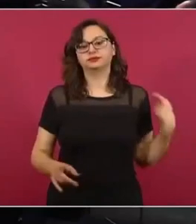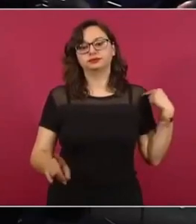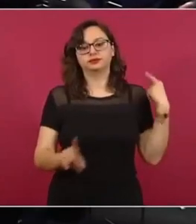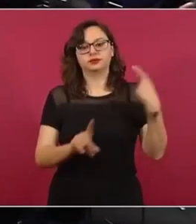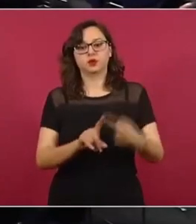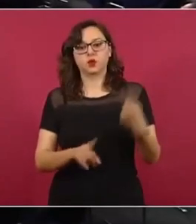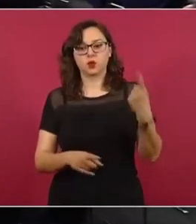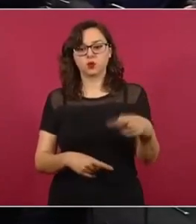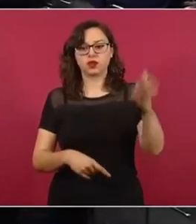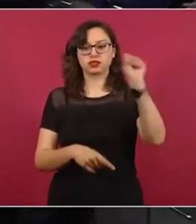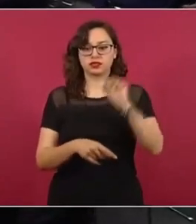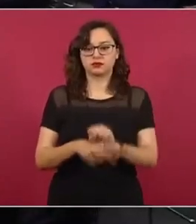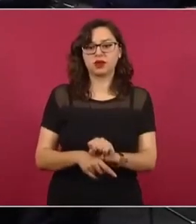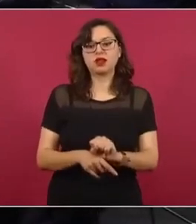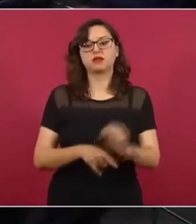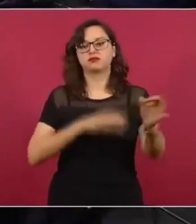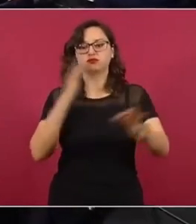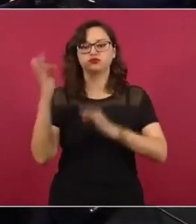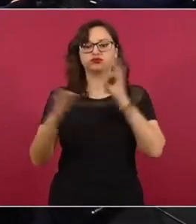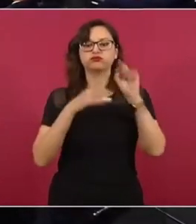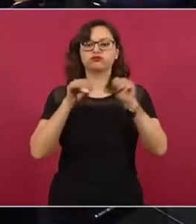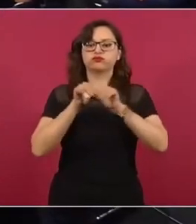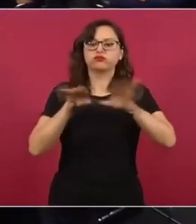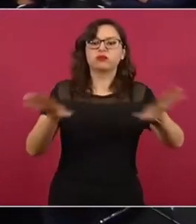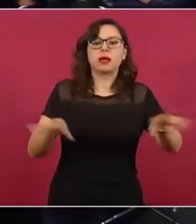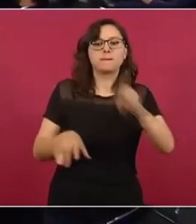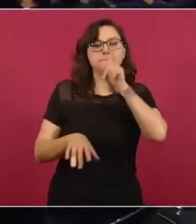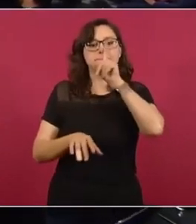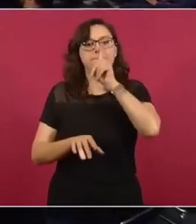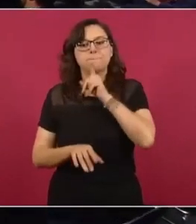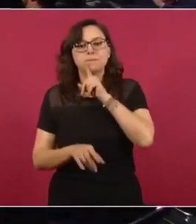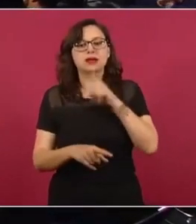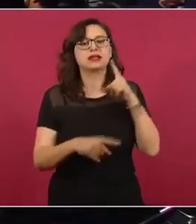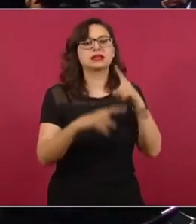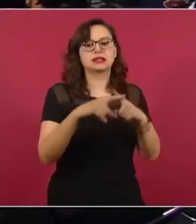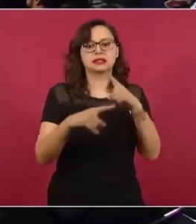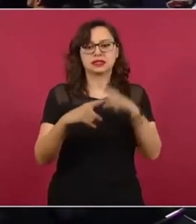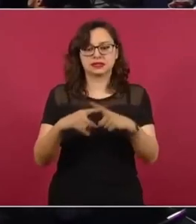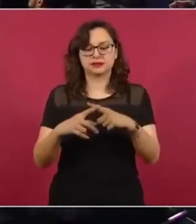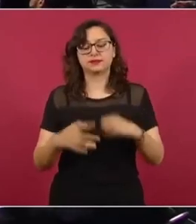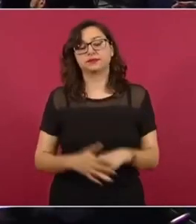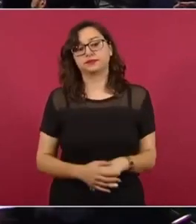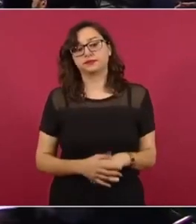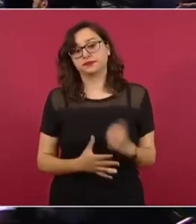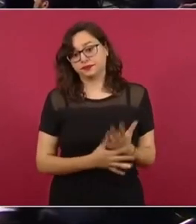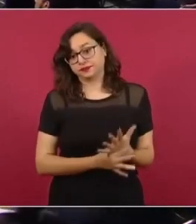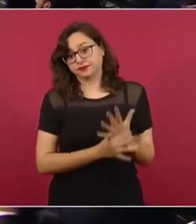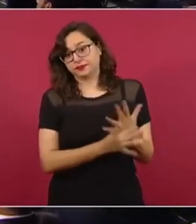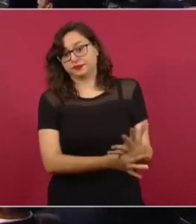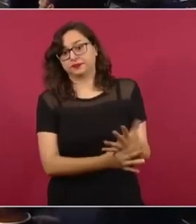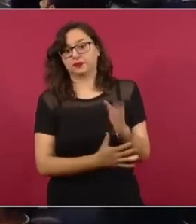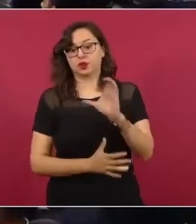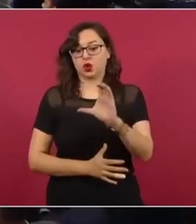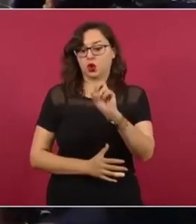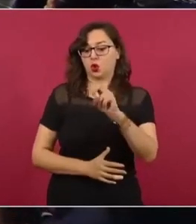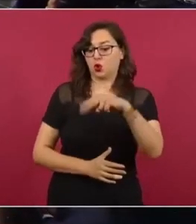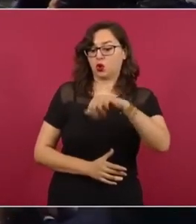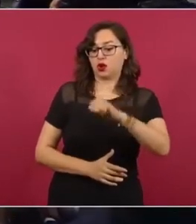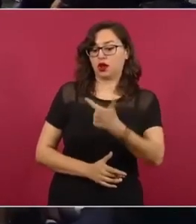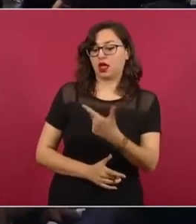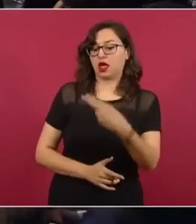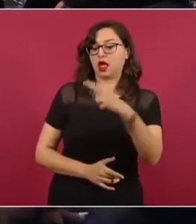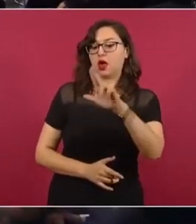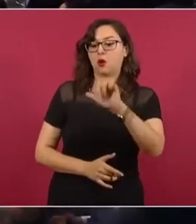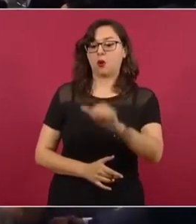El de mayo de 2022. La Conagua no ha ordenado demoler la